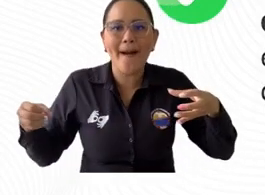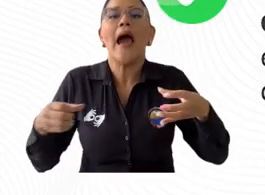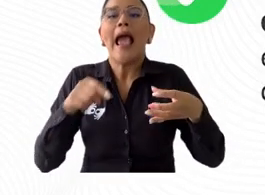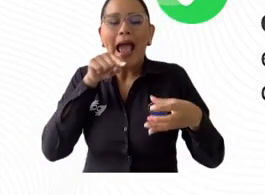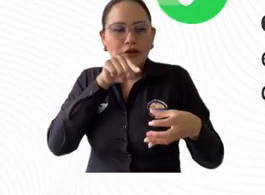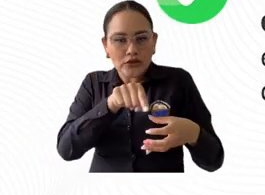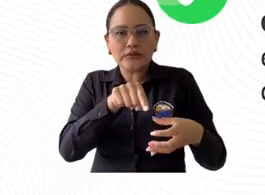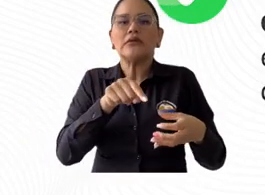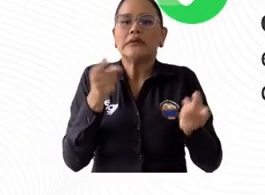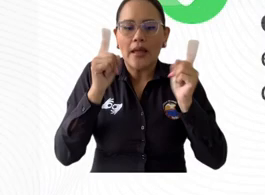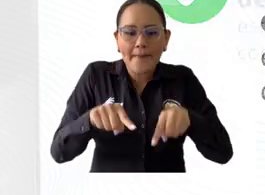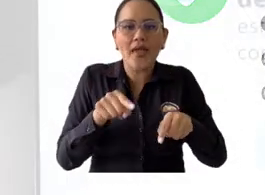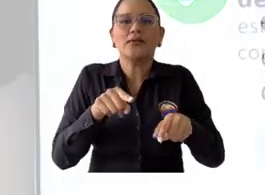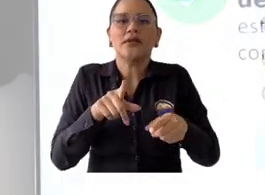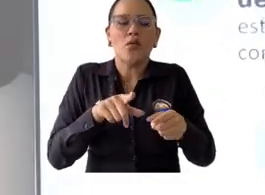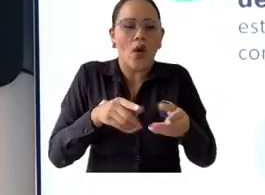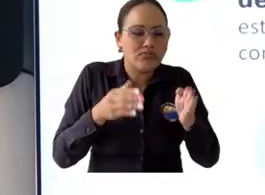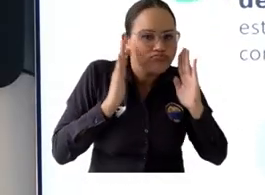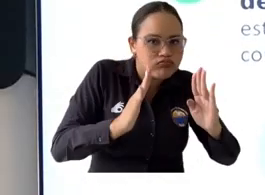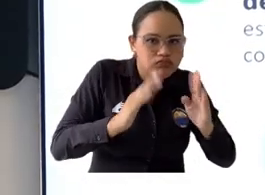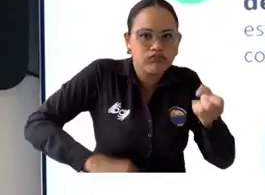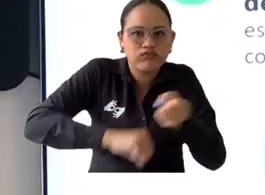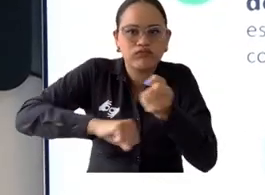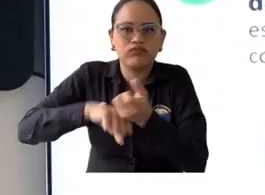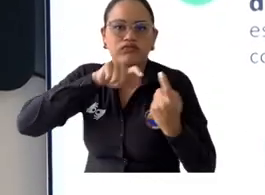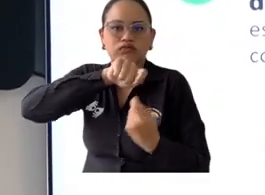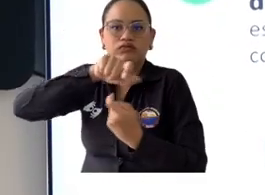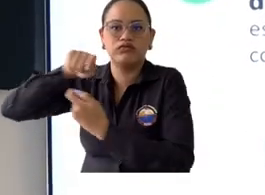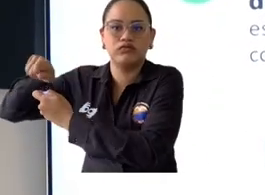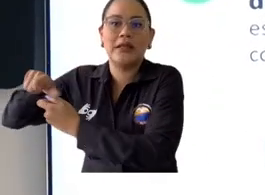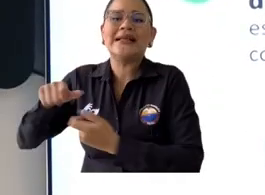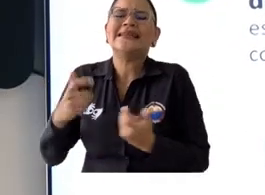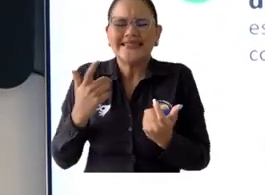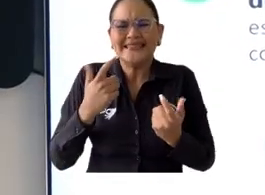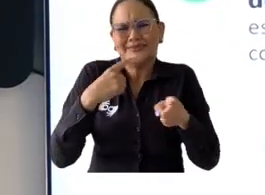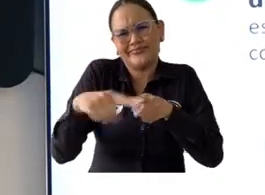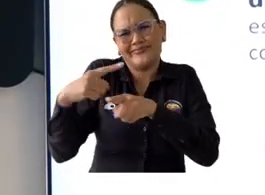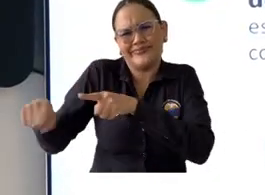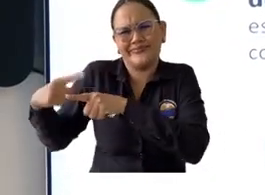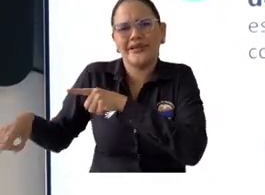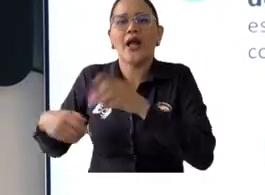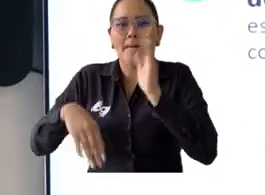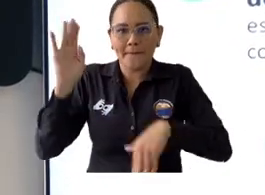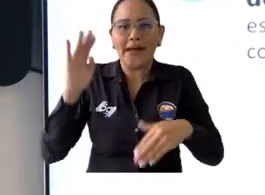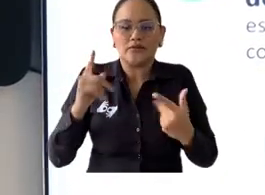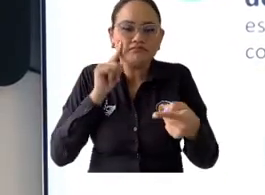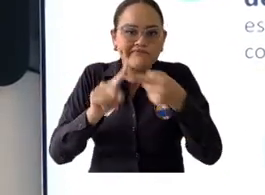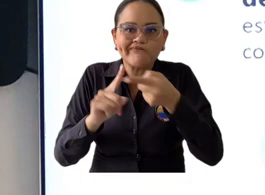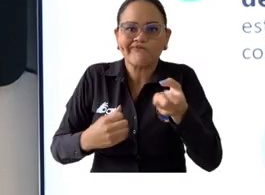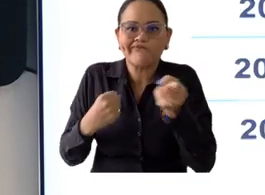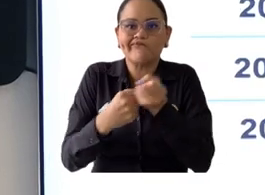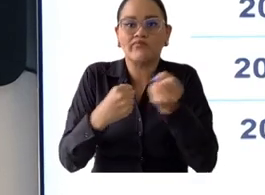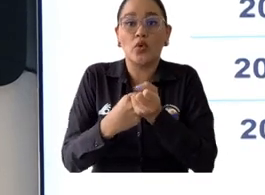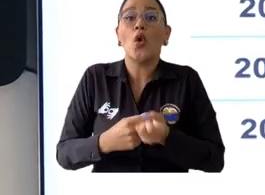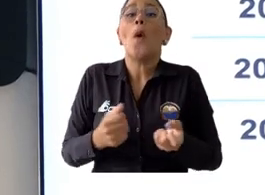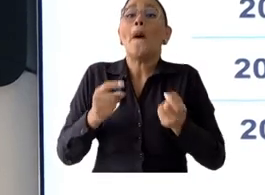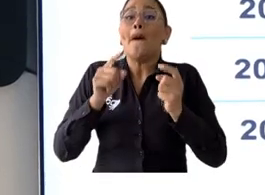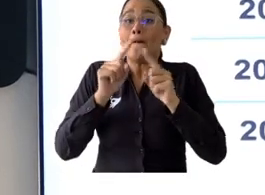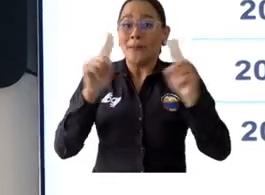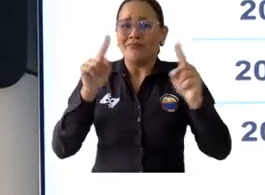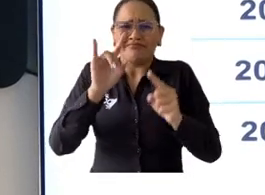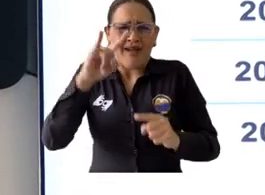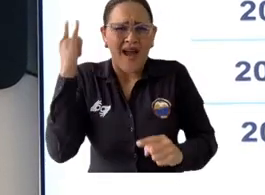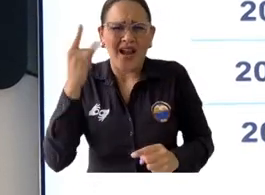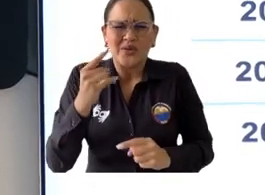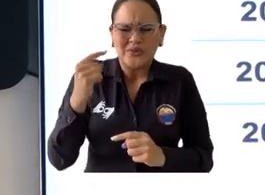propio. Igual en el link de acceso a la página de admisiones está toda la normativa que reglamenta este proceso, que no es de la universidad, sino una normativa de